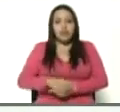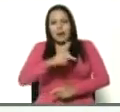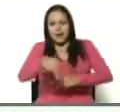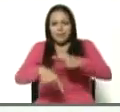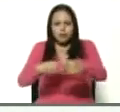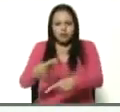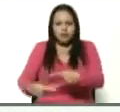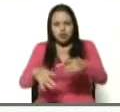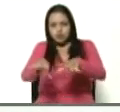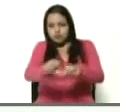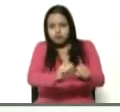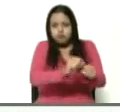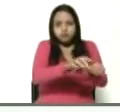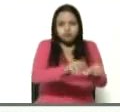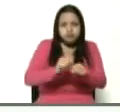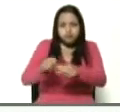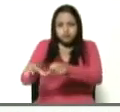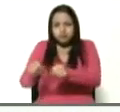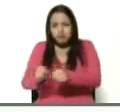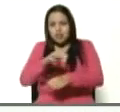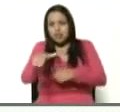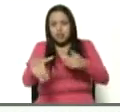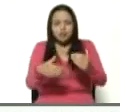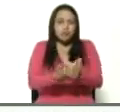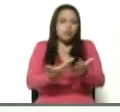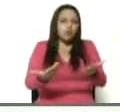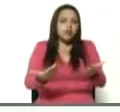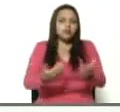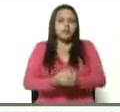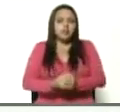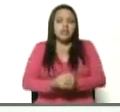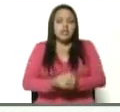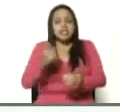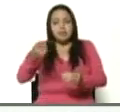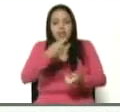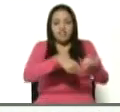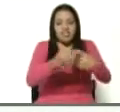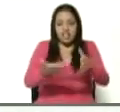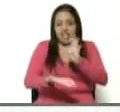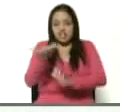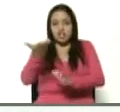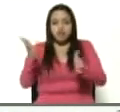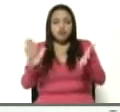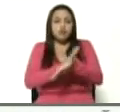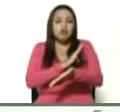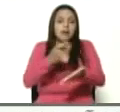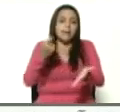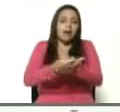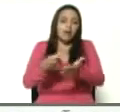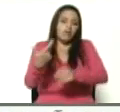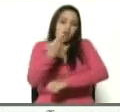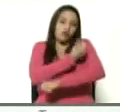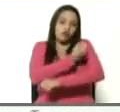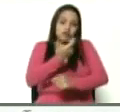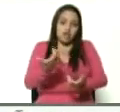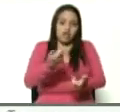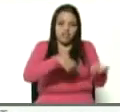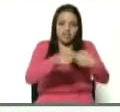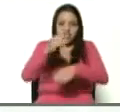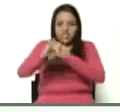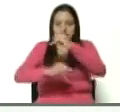de monopolización, acaparamiento y especulación con los precios de las vacunas en el mercado internacional.